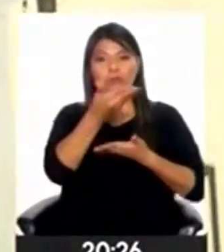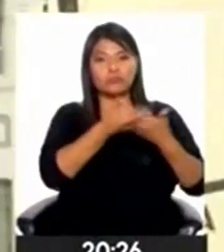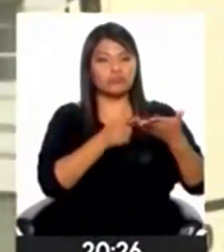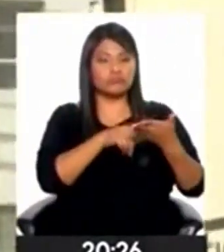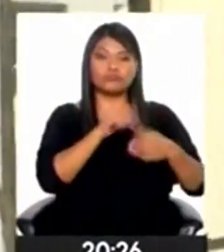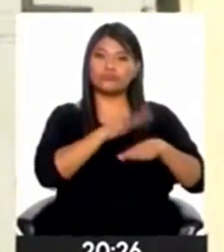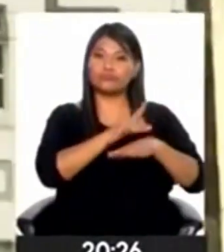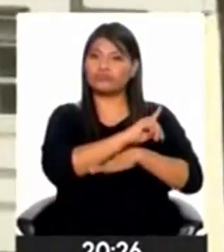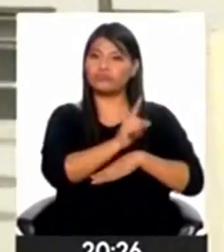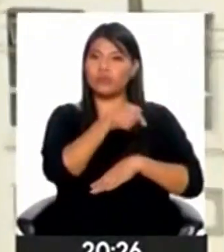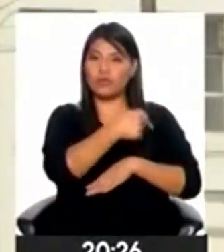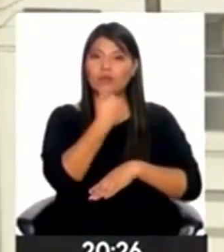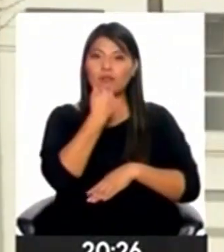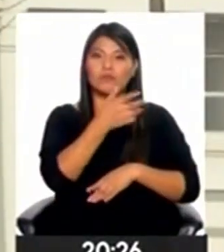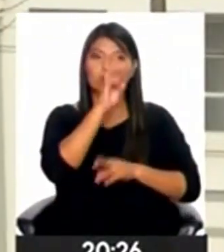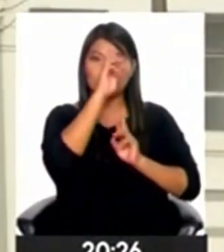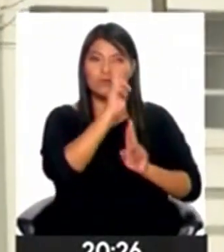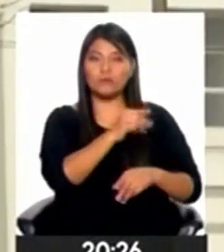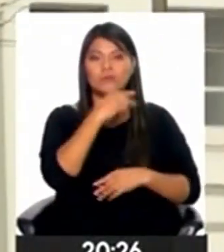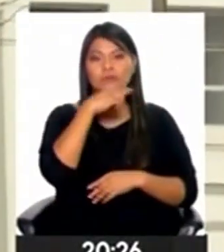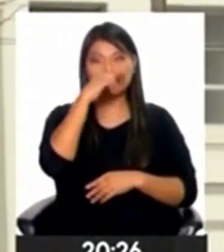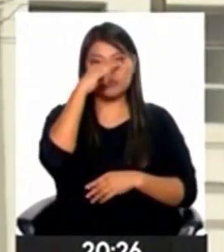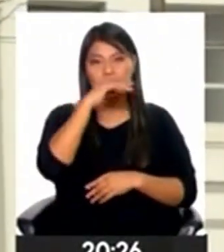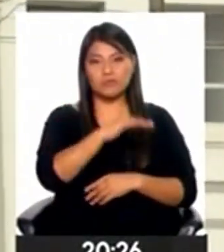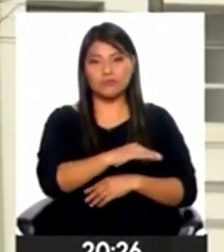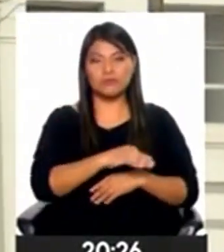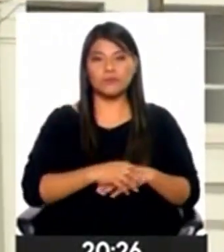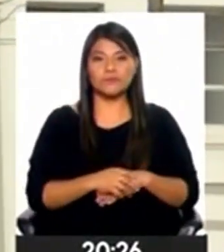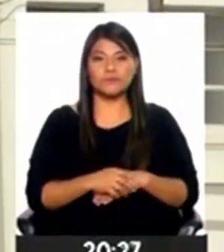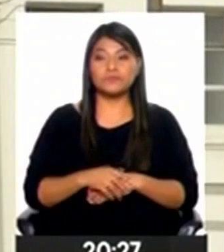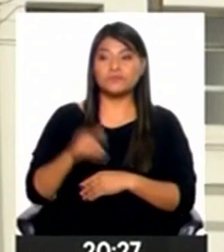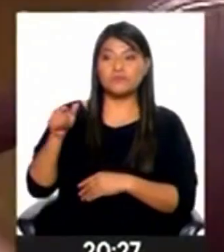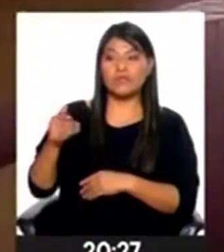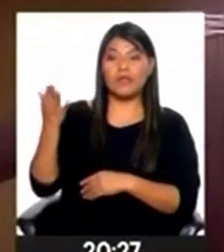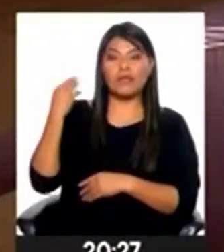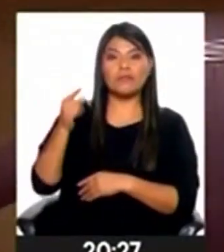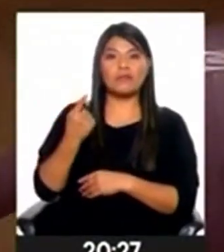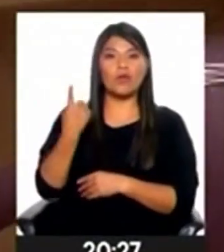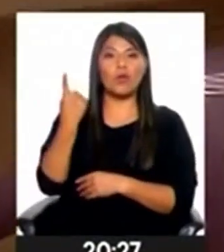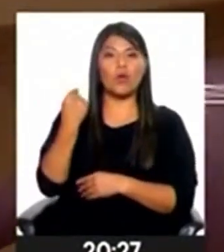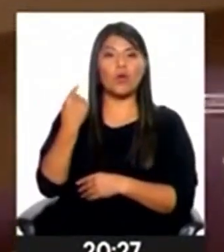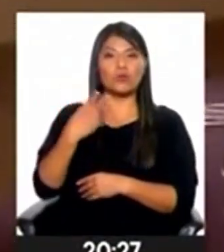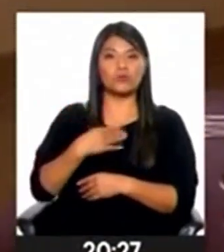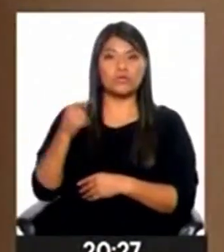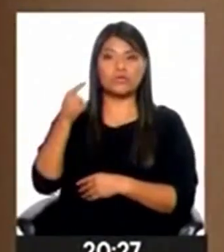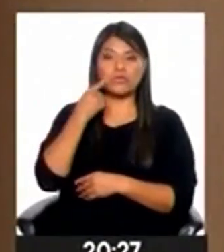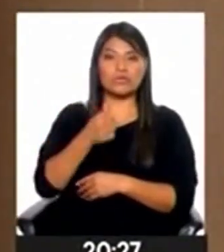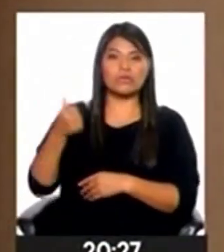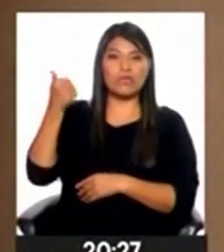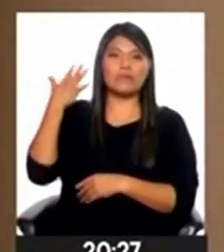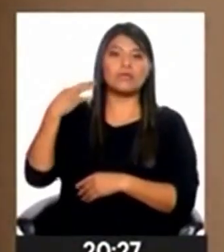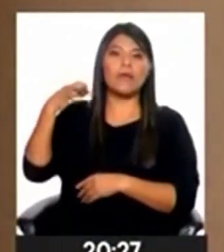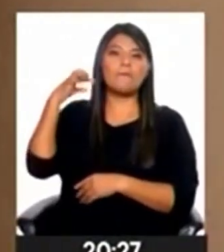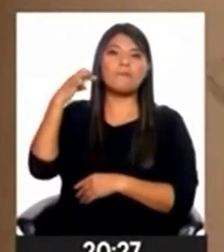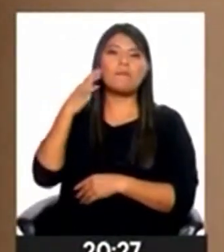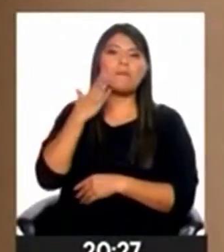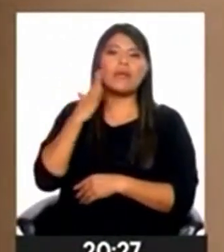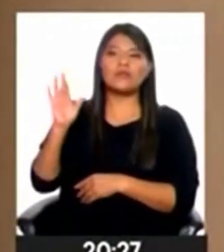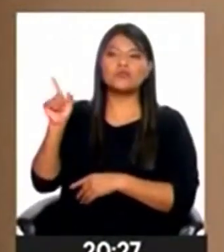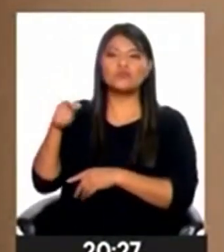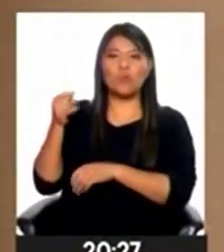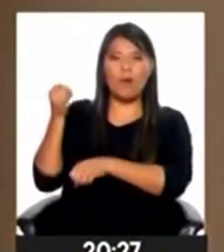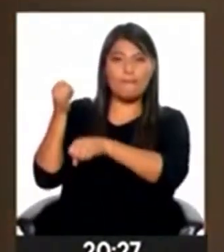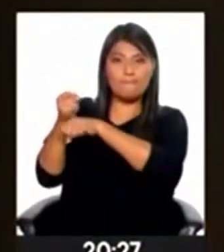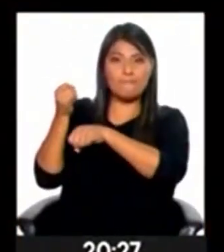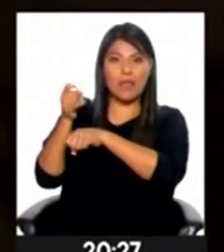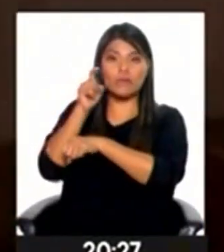Ya se encuentra en la ciudad de Lima la menor de 11 años que quedó embarazada producto del abuso sexual de su padrastro en Loreto, ya que en una junta médica